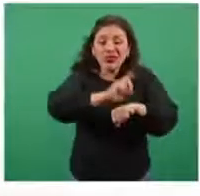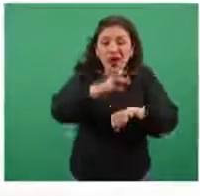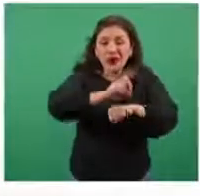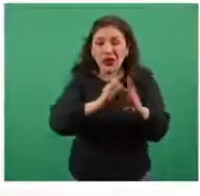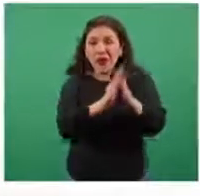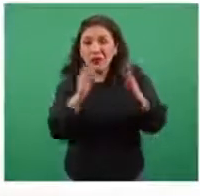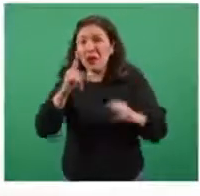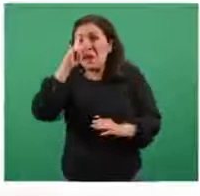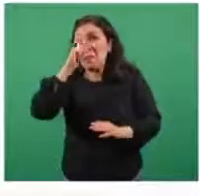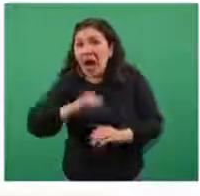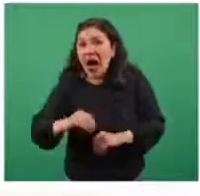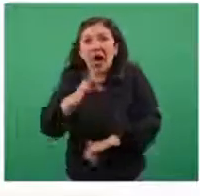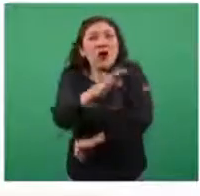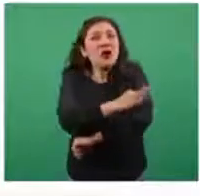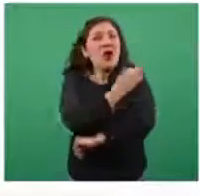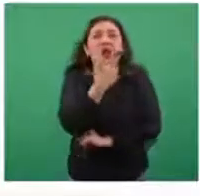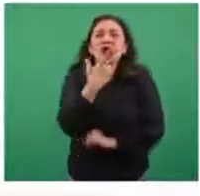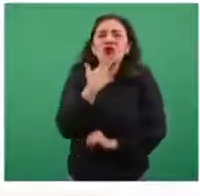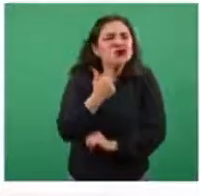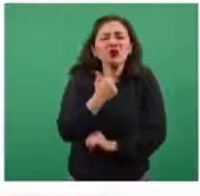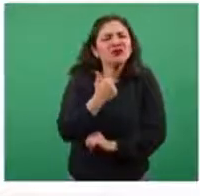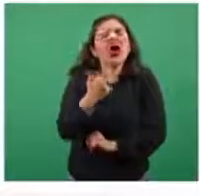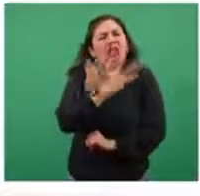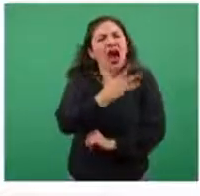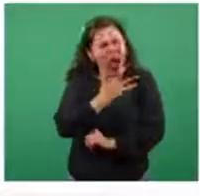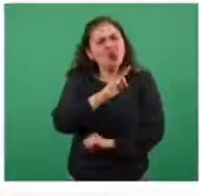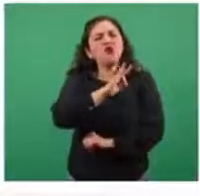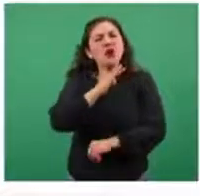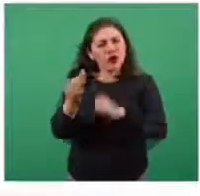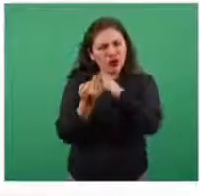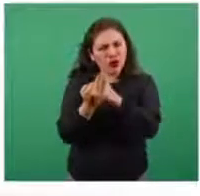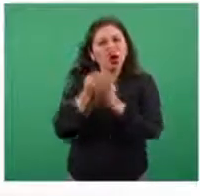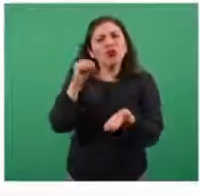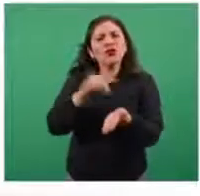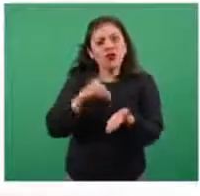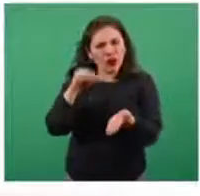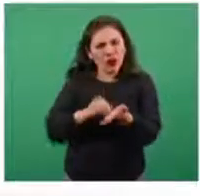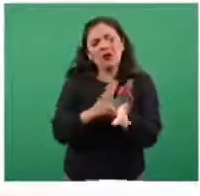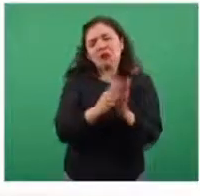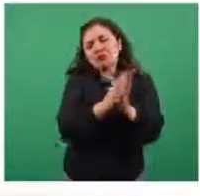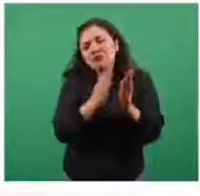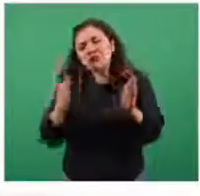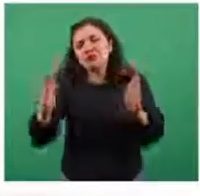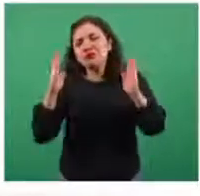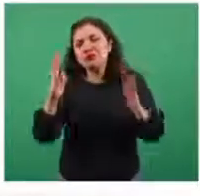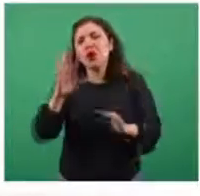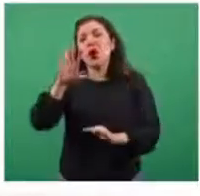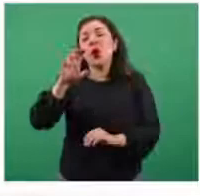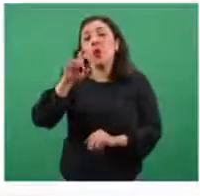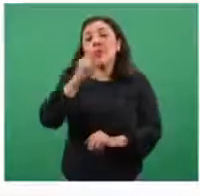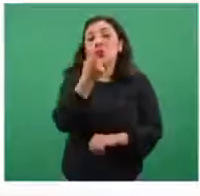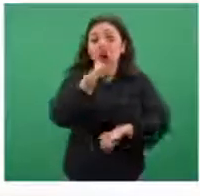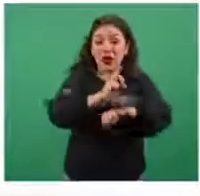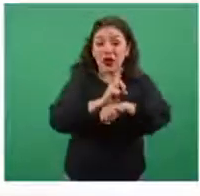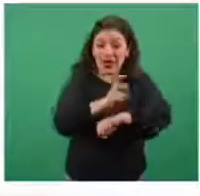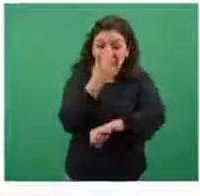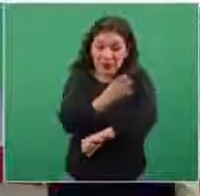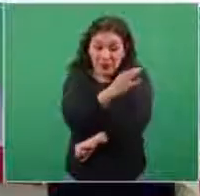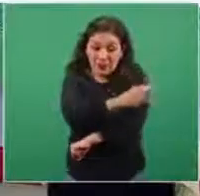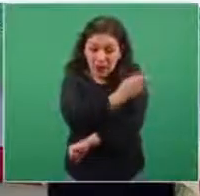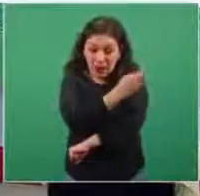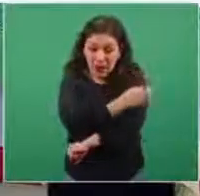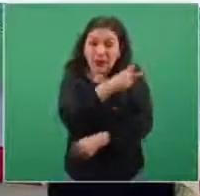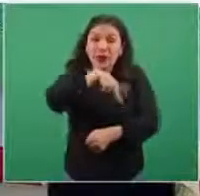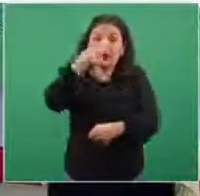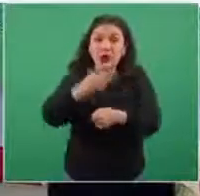que finalmente resultará de la segunda dosis si esta se pospone después del día 21 y